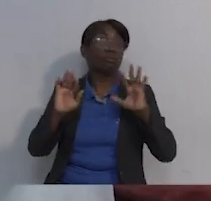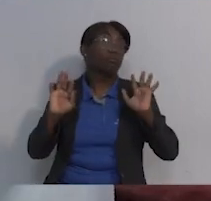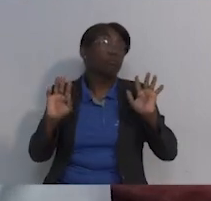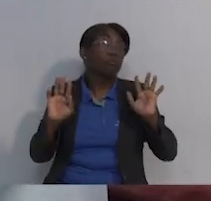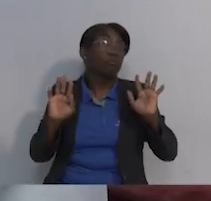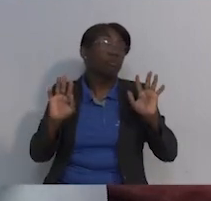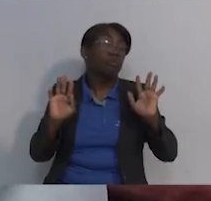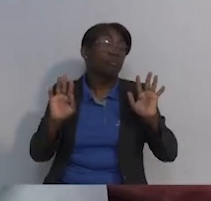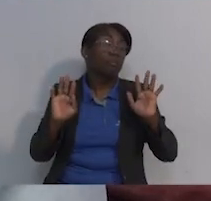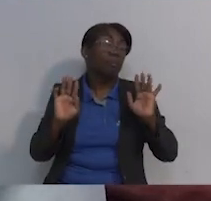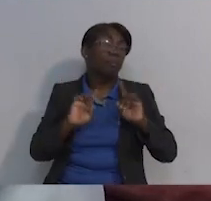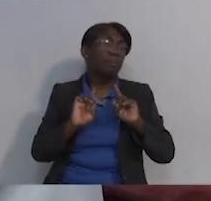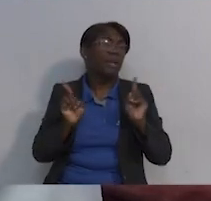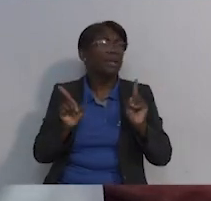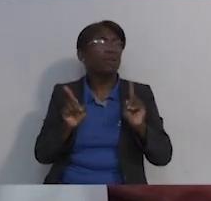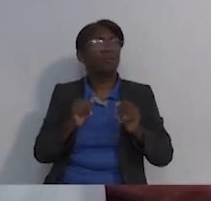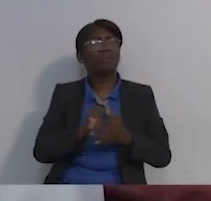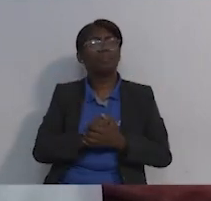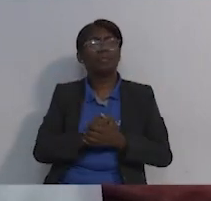miedo, ¿no?